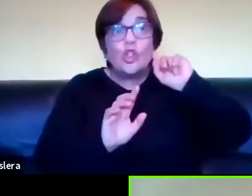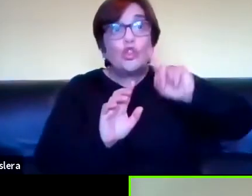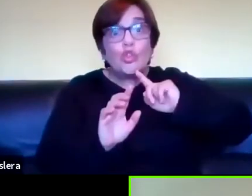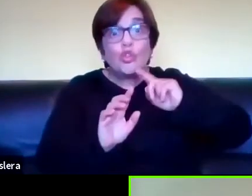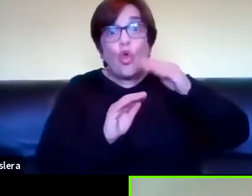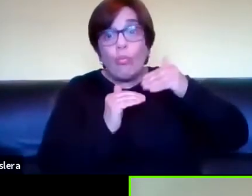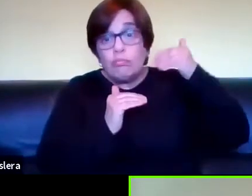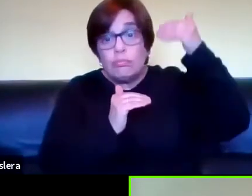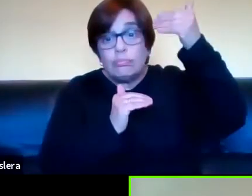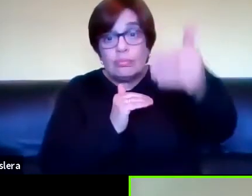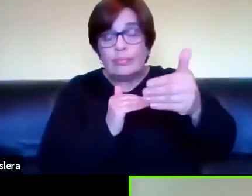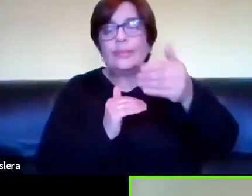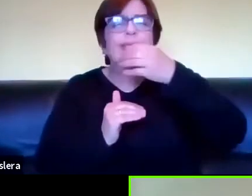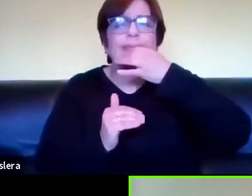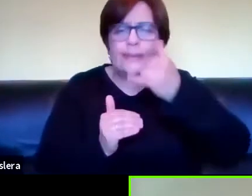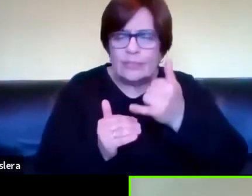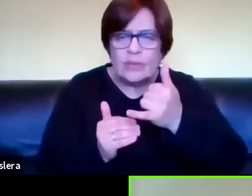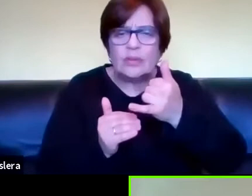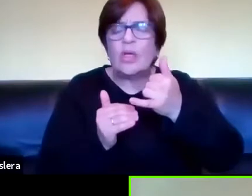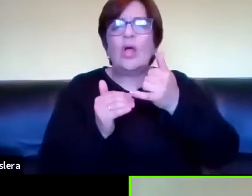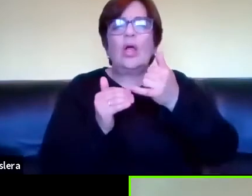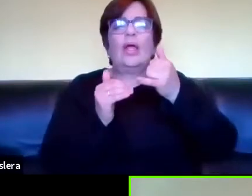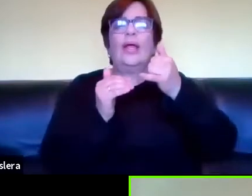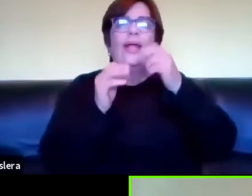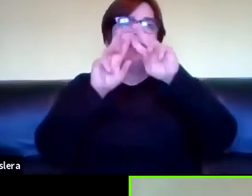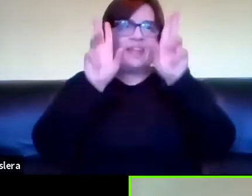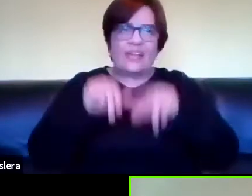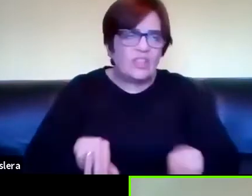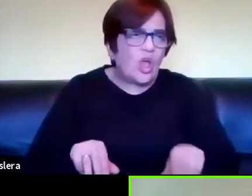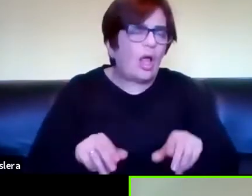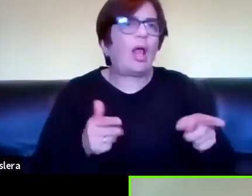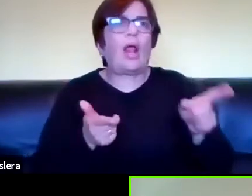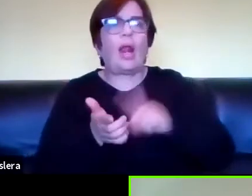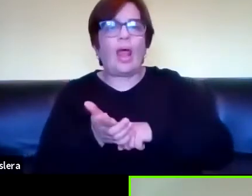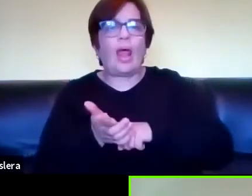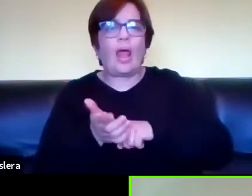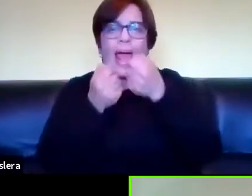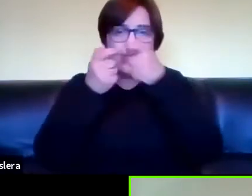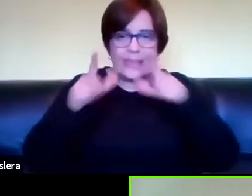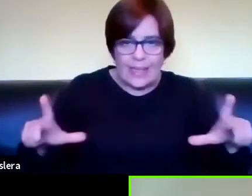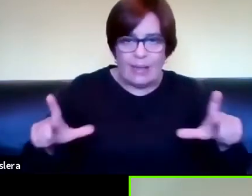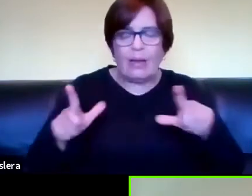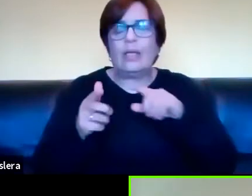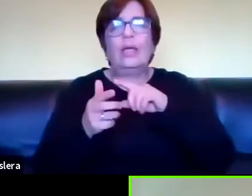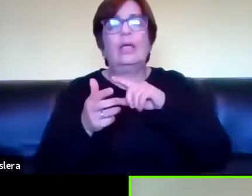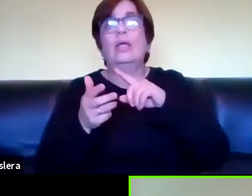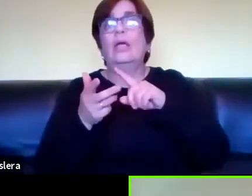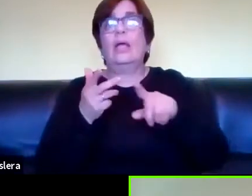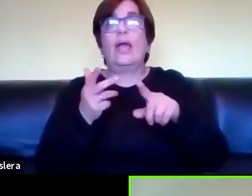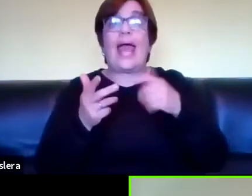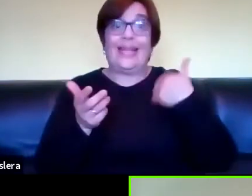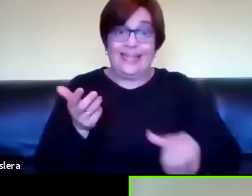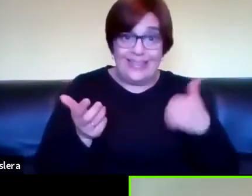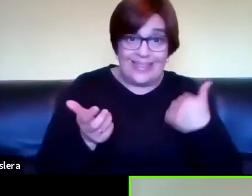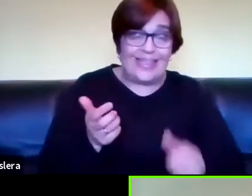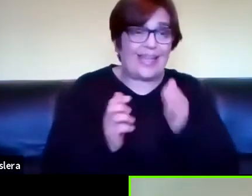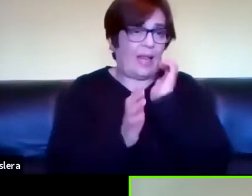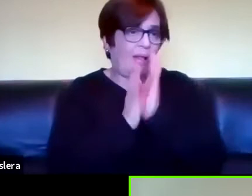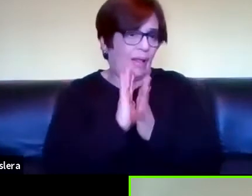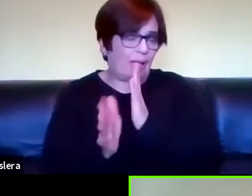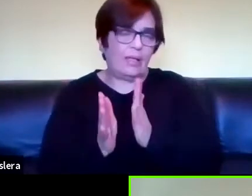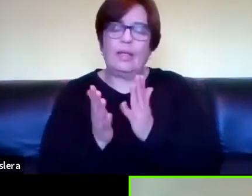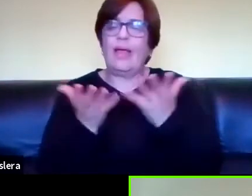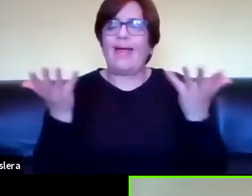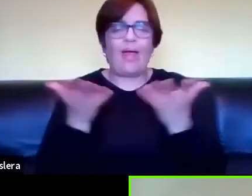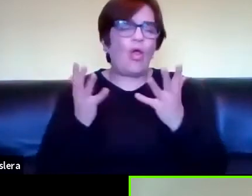en por ejemplo sistemas de signos internacional en American Sign Language en lenguas de señas argentinas entonces hoy en día la